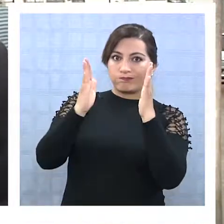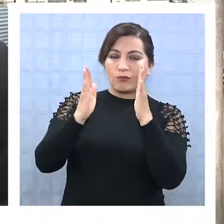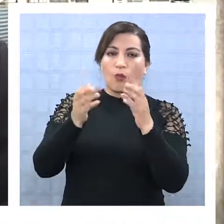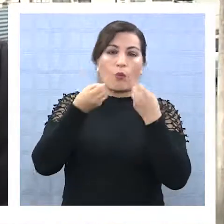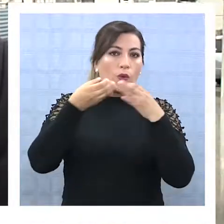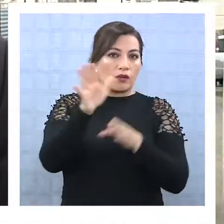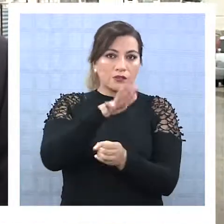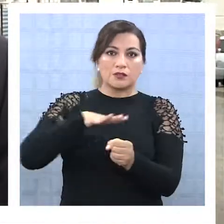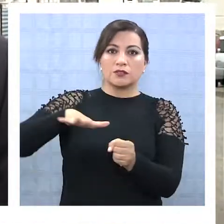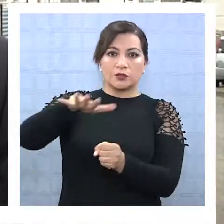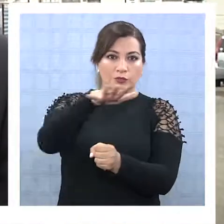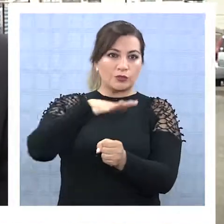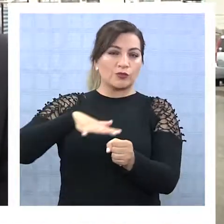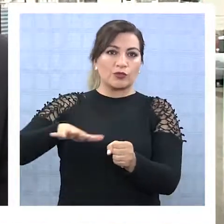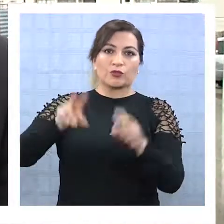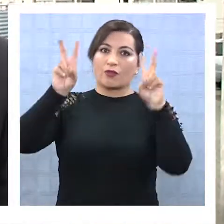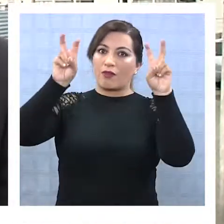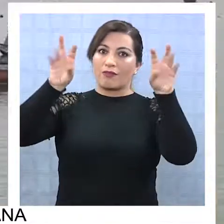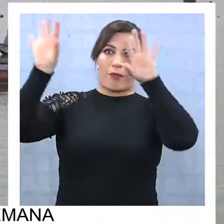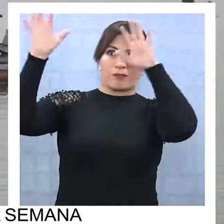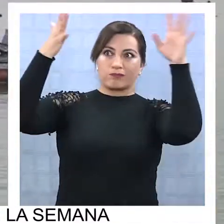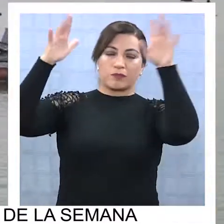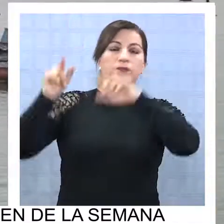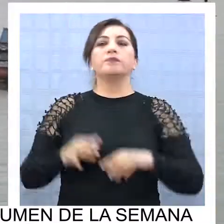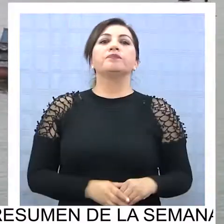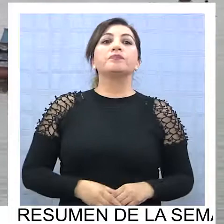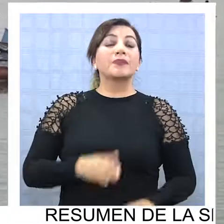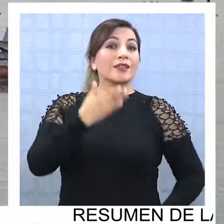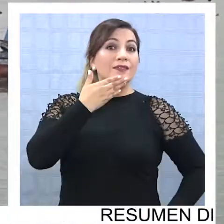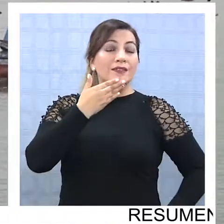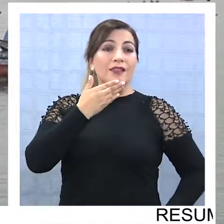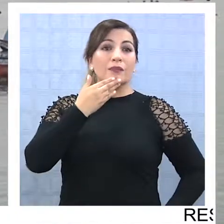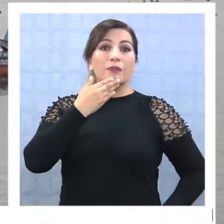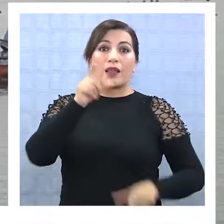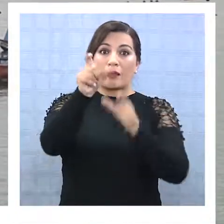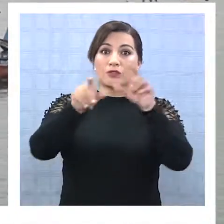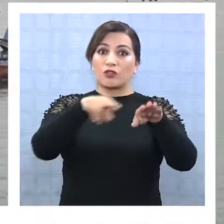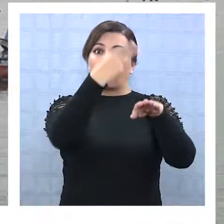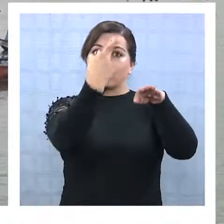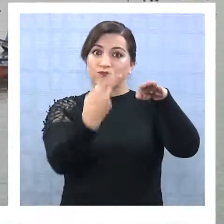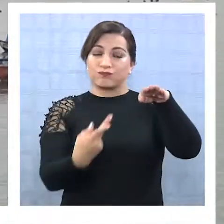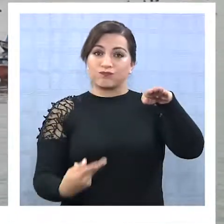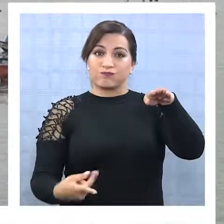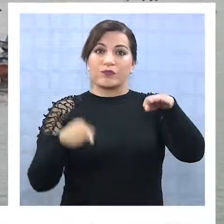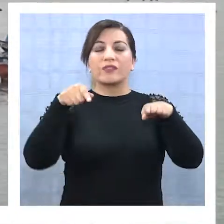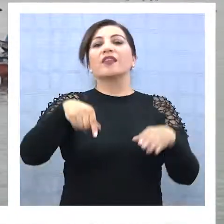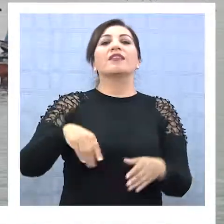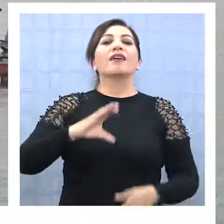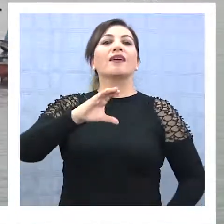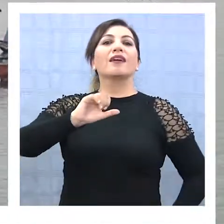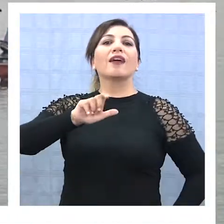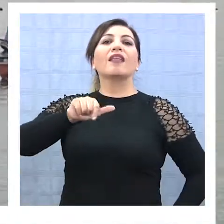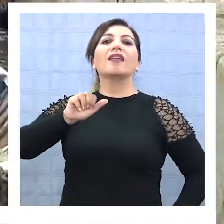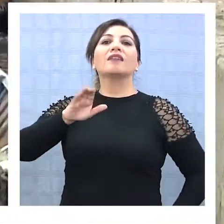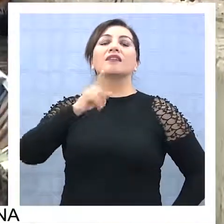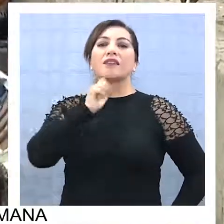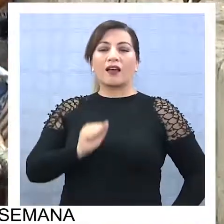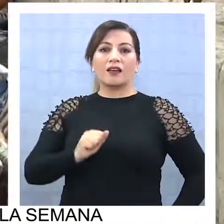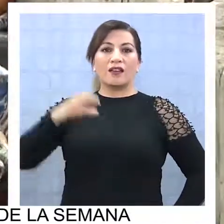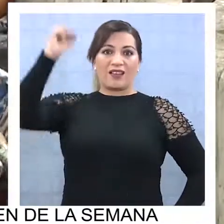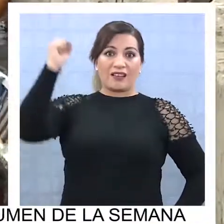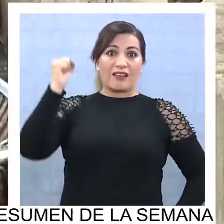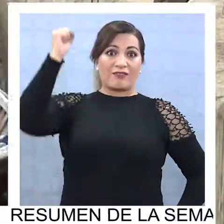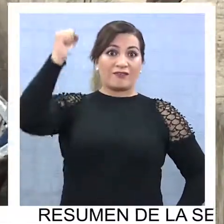situación que tenga que ver con temas climatológicos. Por su parte, los buzos mariscadores de la Caleta Cabancha indicaron que la